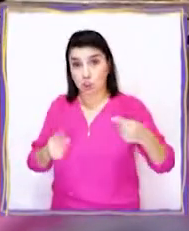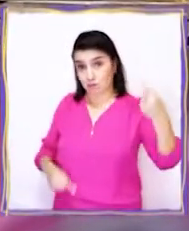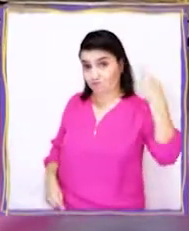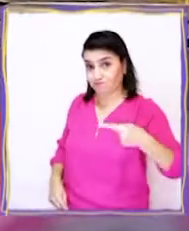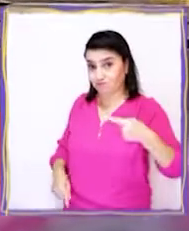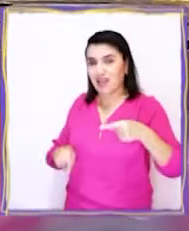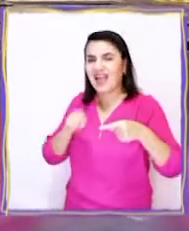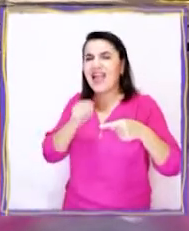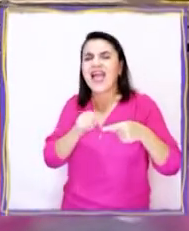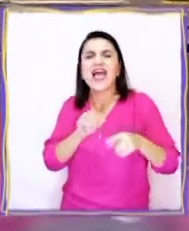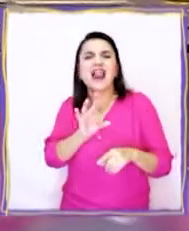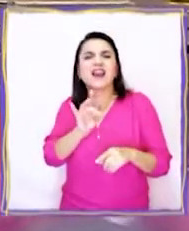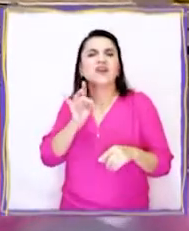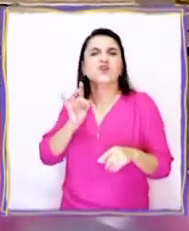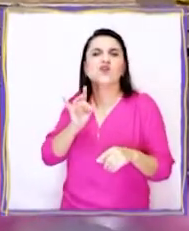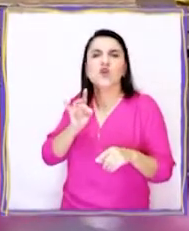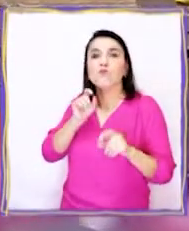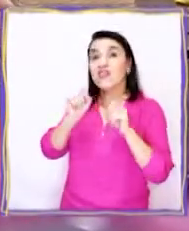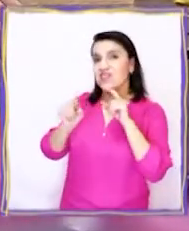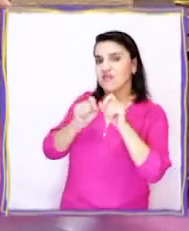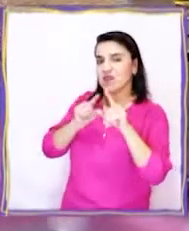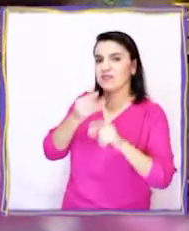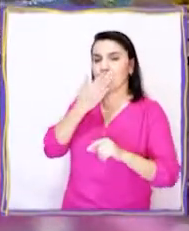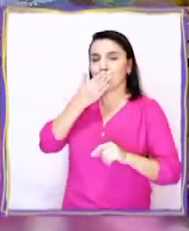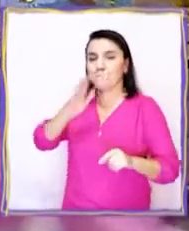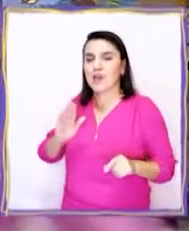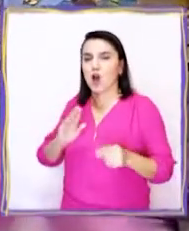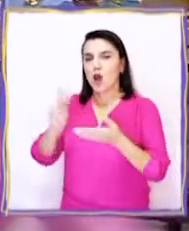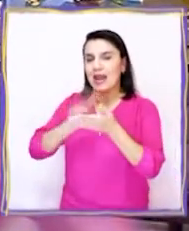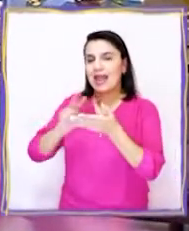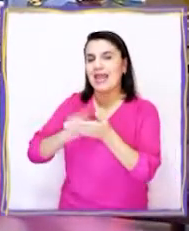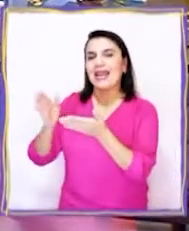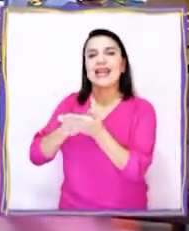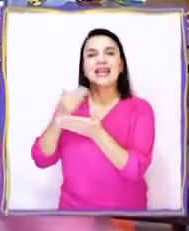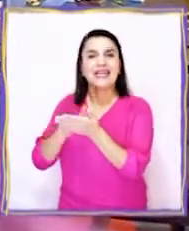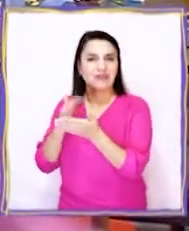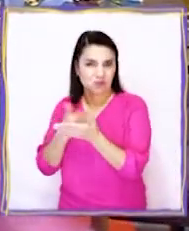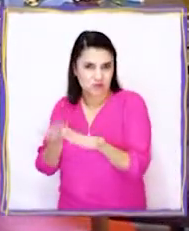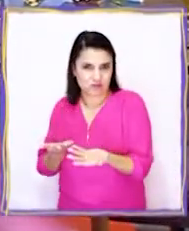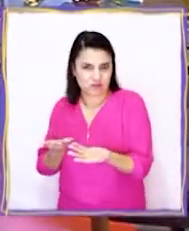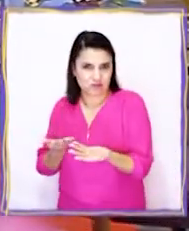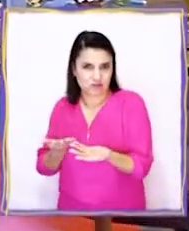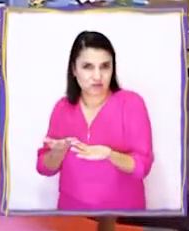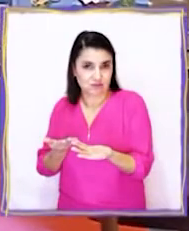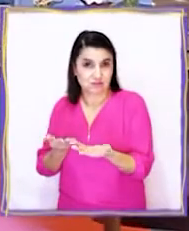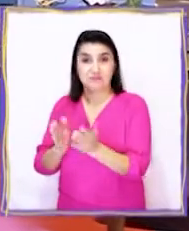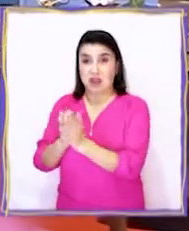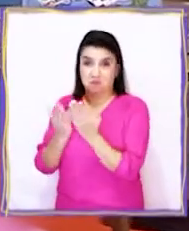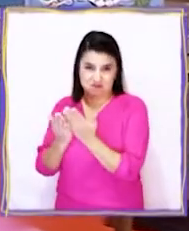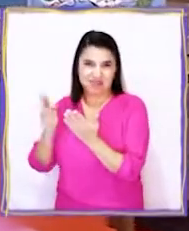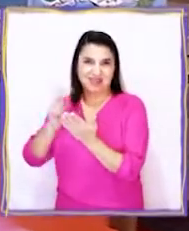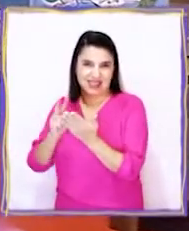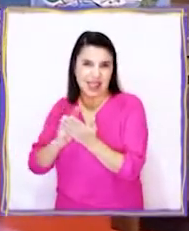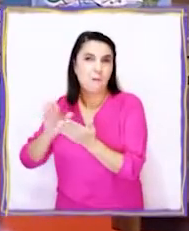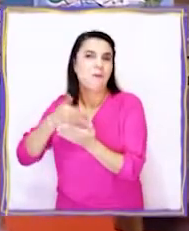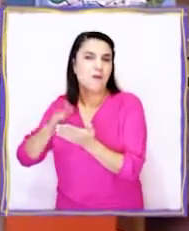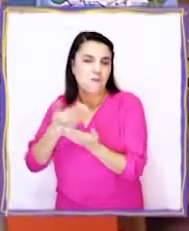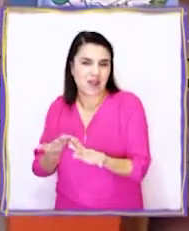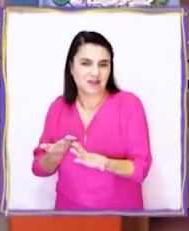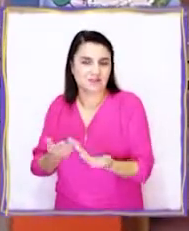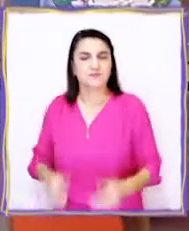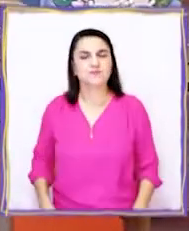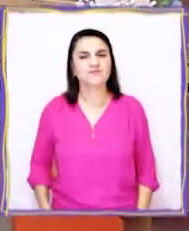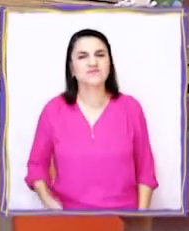que a mi contraparte le tocó defender que es mejor leer el libro físico. Eso quiere decir de papel.